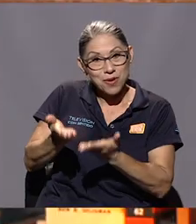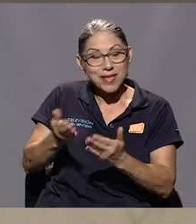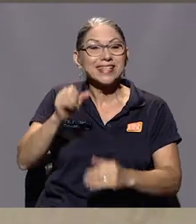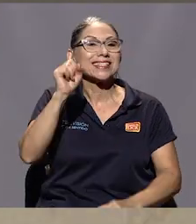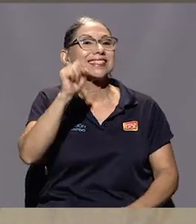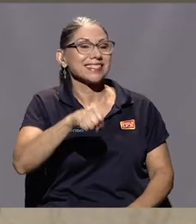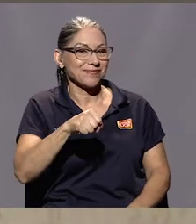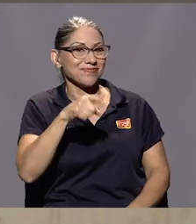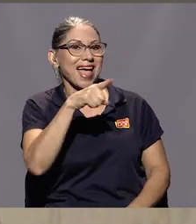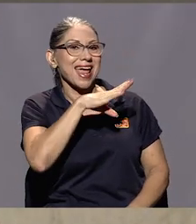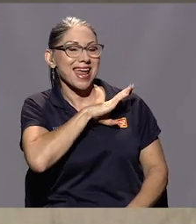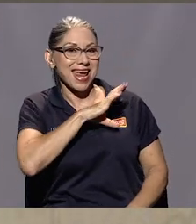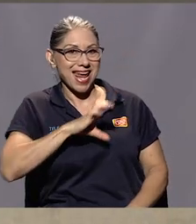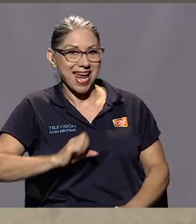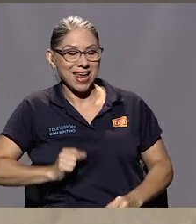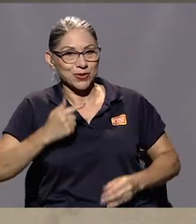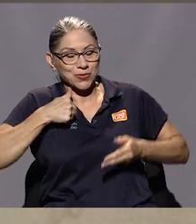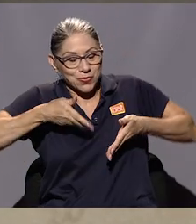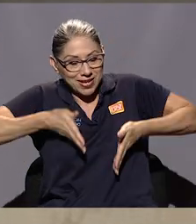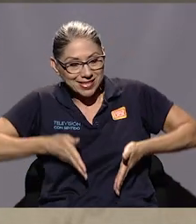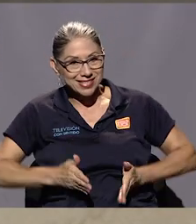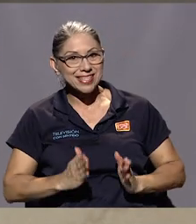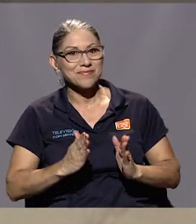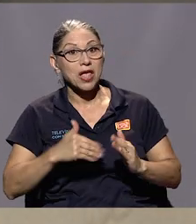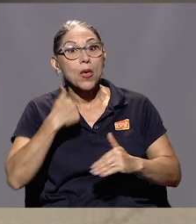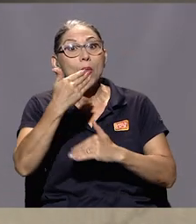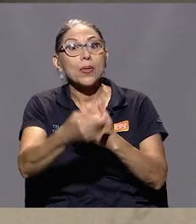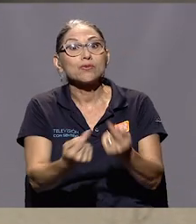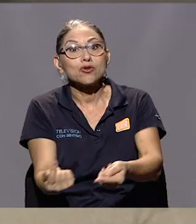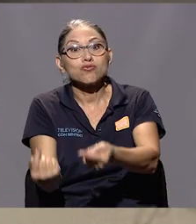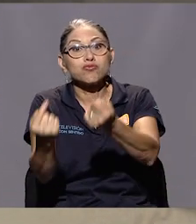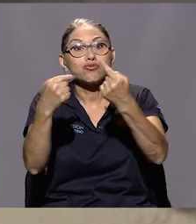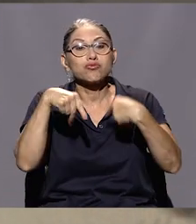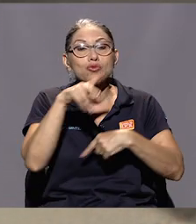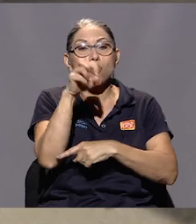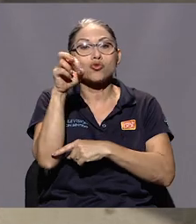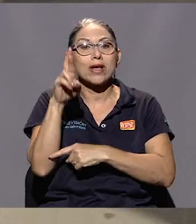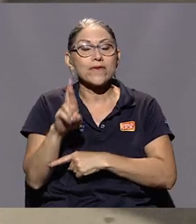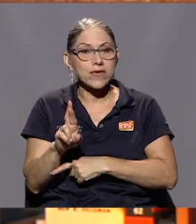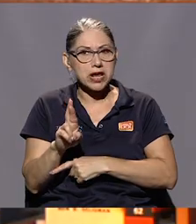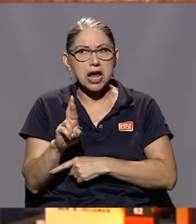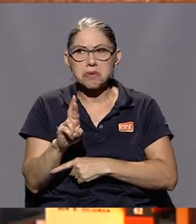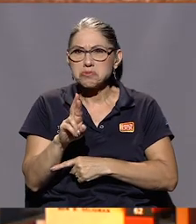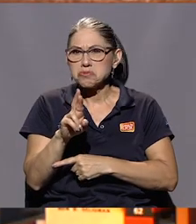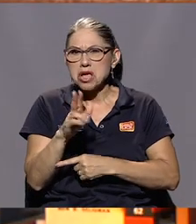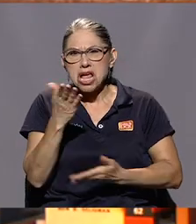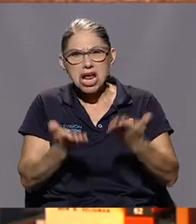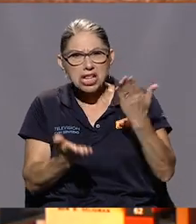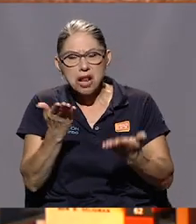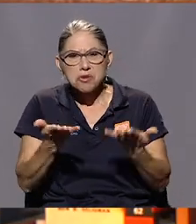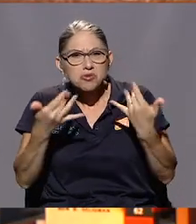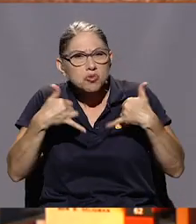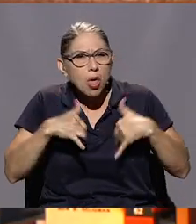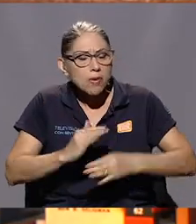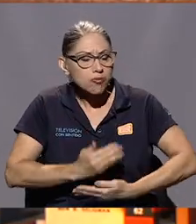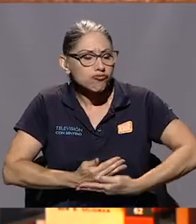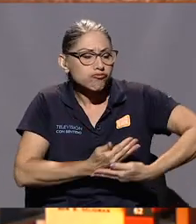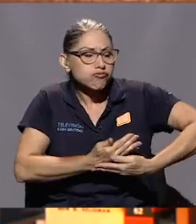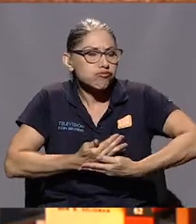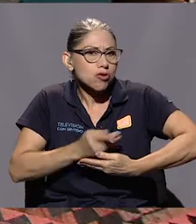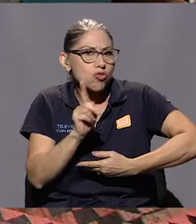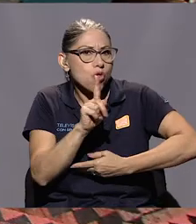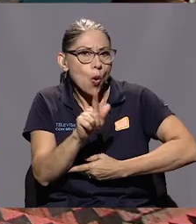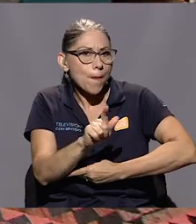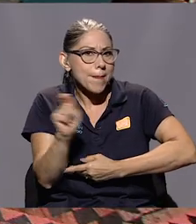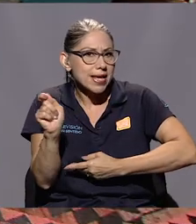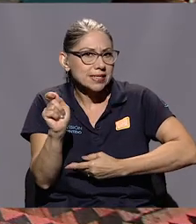Patricia. Sí, ahí nací y me trajeron para Costa Rica cuando tenía, quizás no había cumplido un